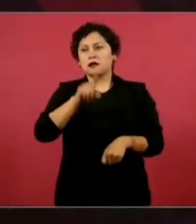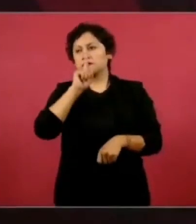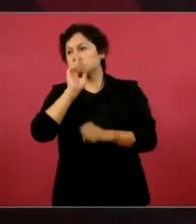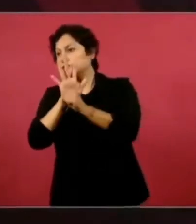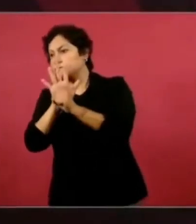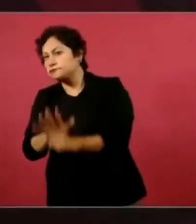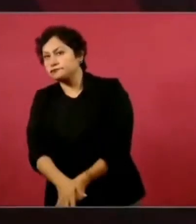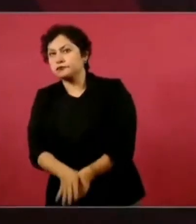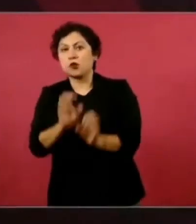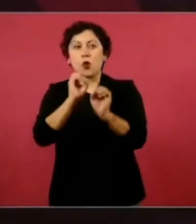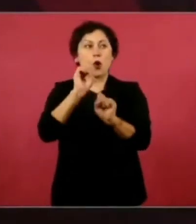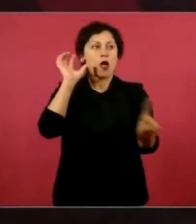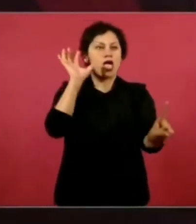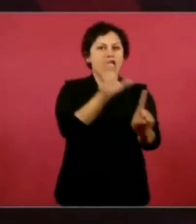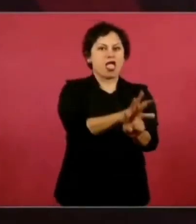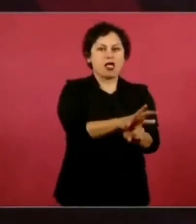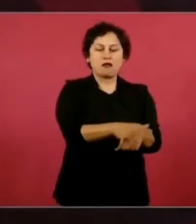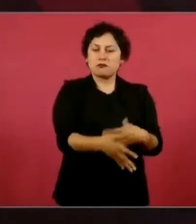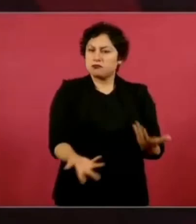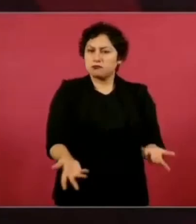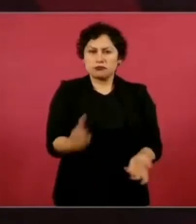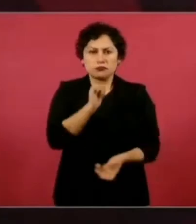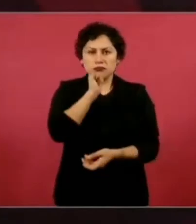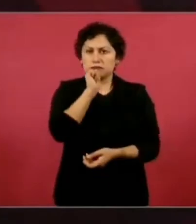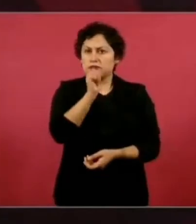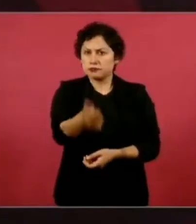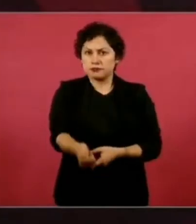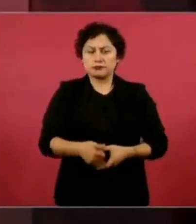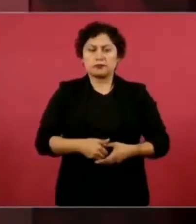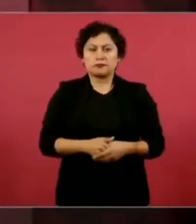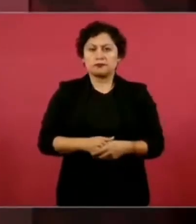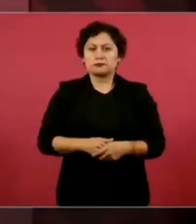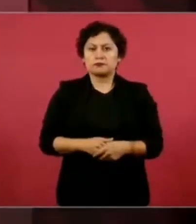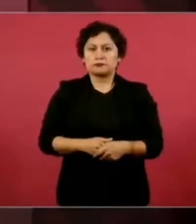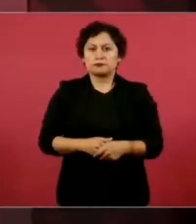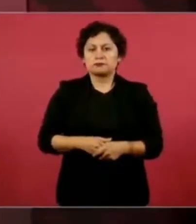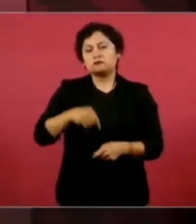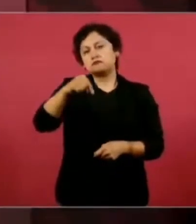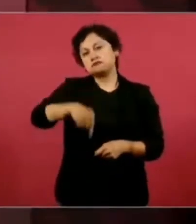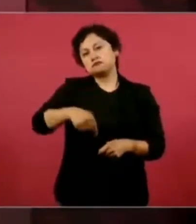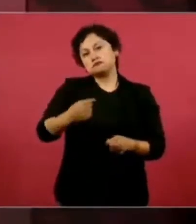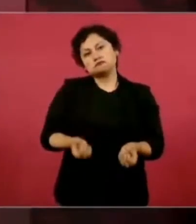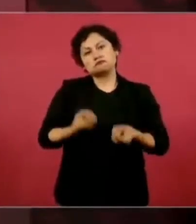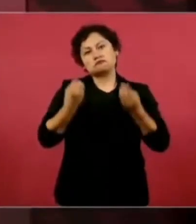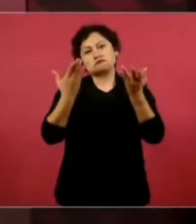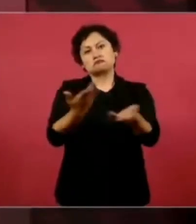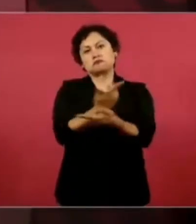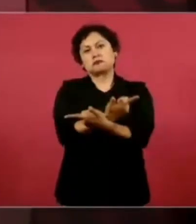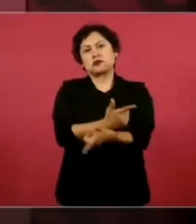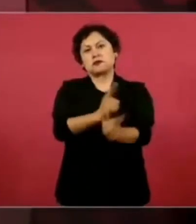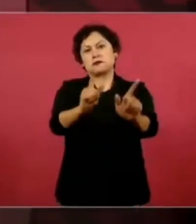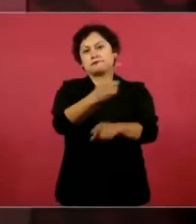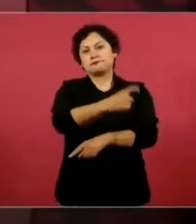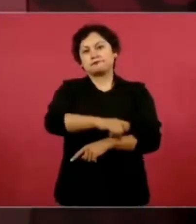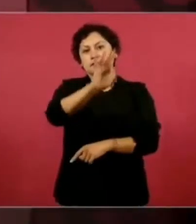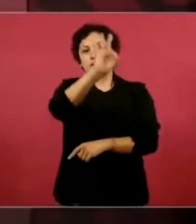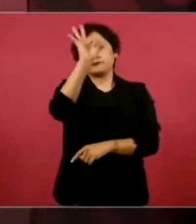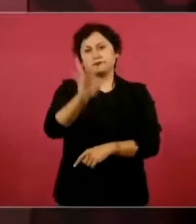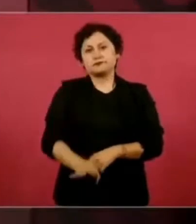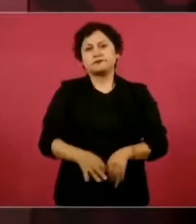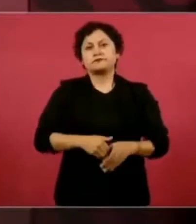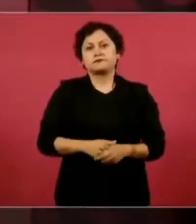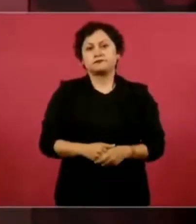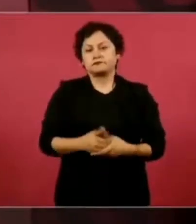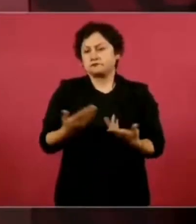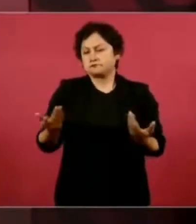persecución, hay libertades plenas. No